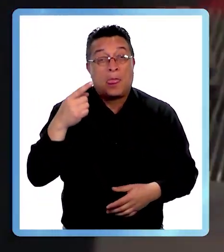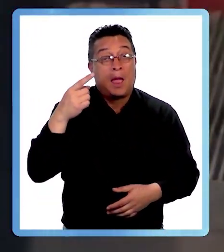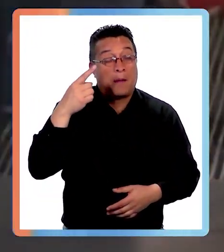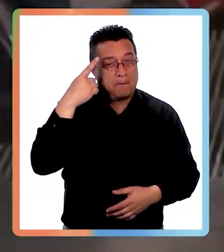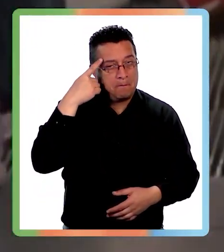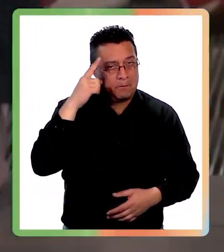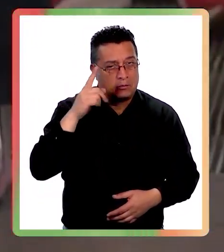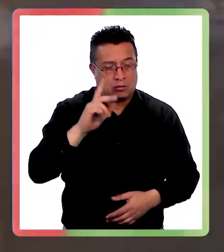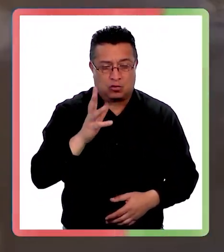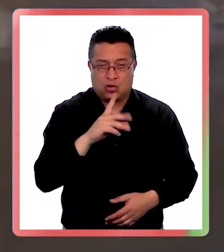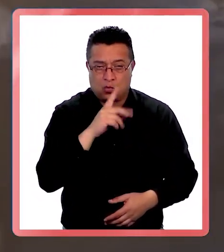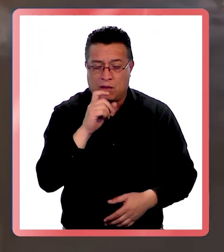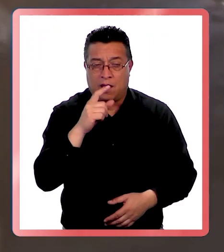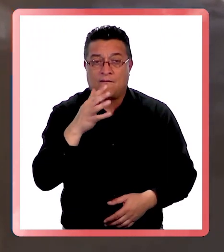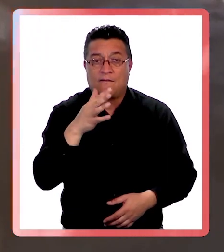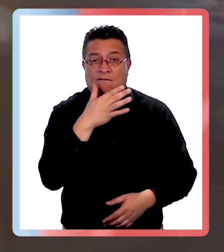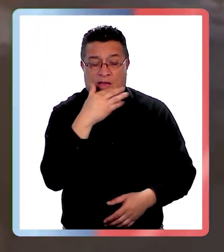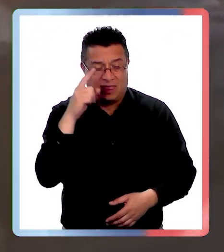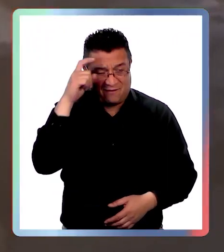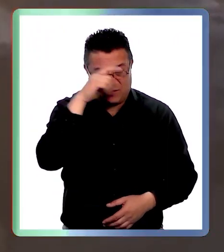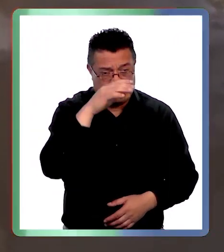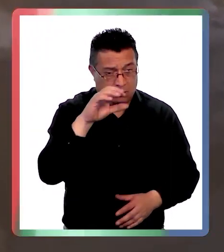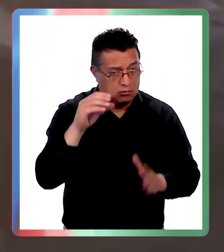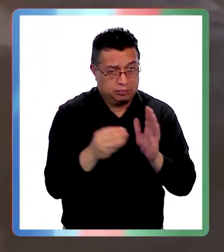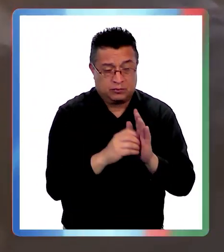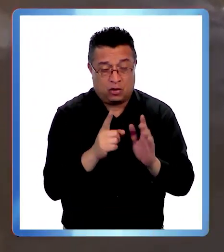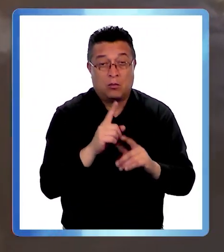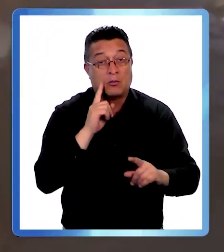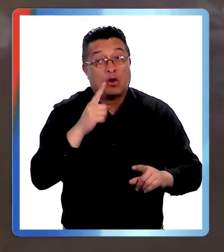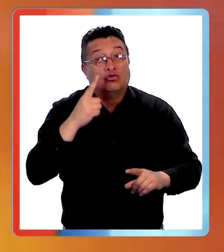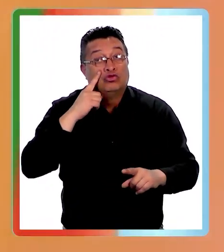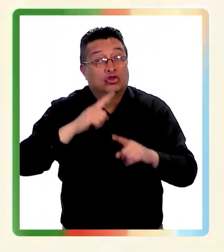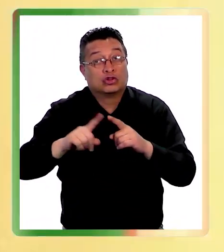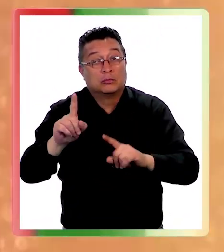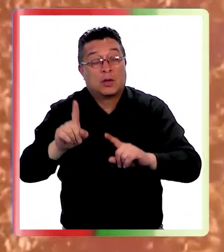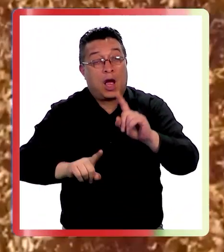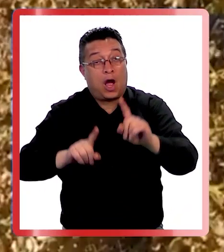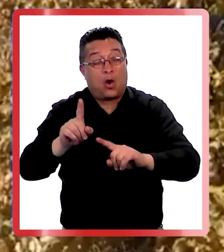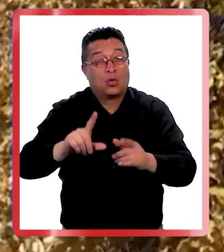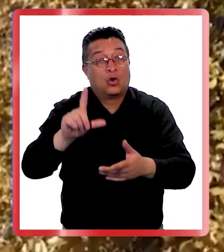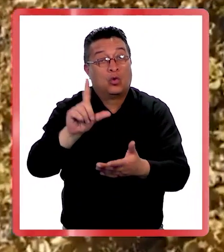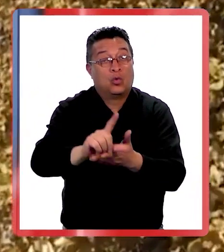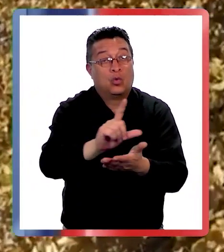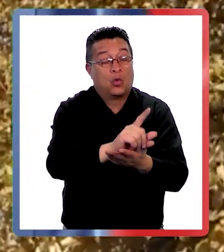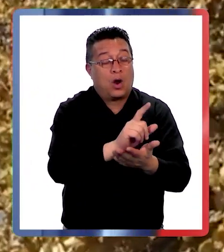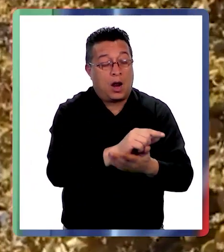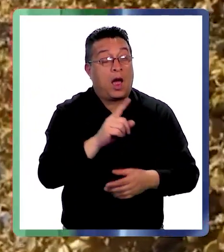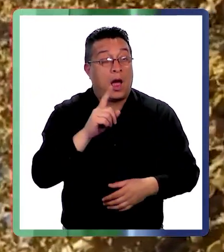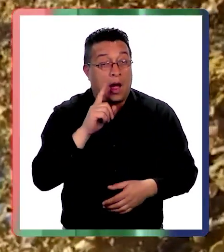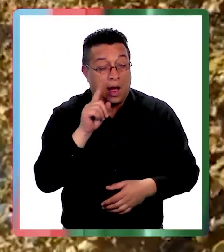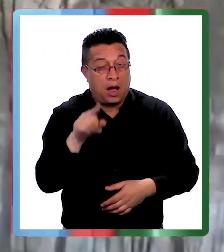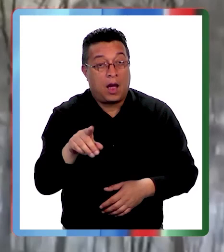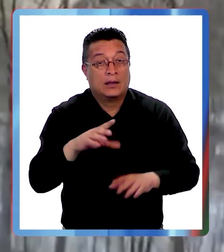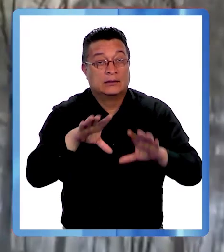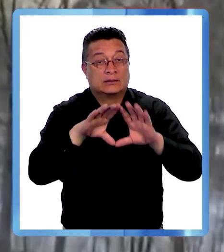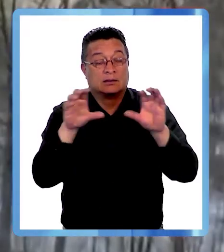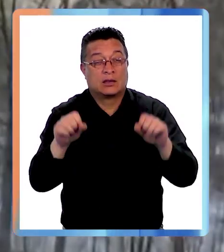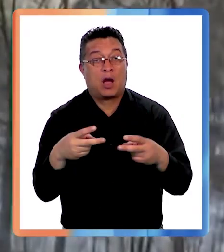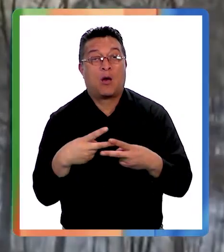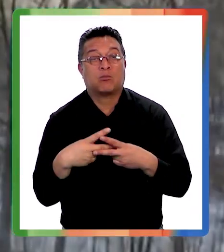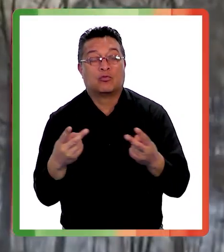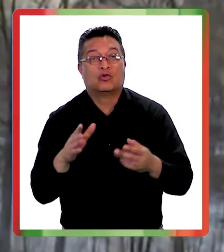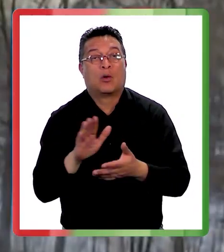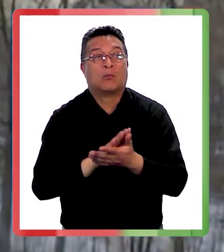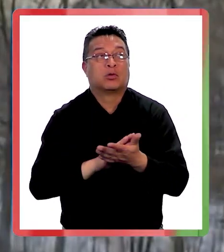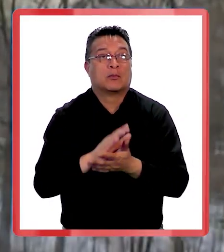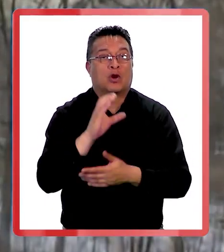Creo que no sería tan difícil de implementar, desconozco si en algún lugar en alguno de los dispositivos del sistema público, por ejemplo,